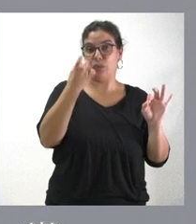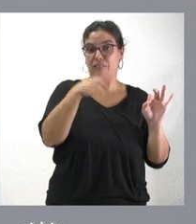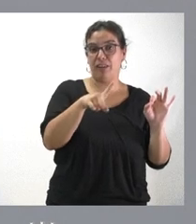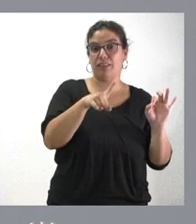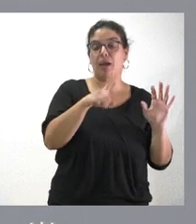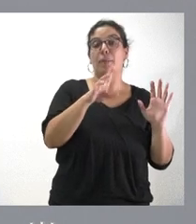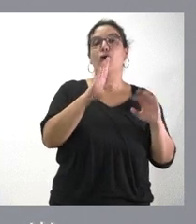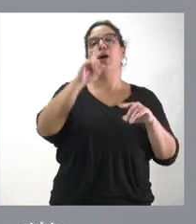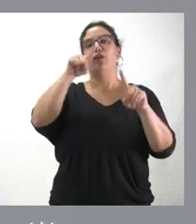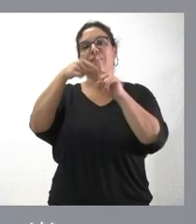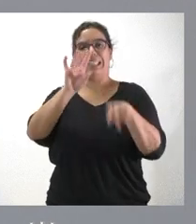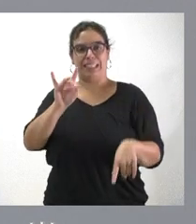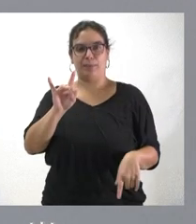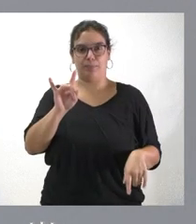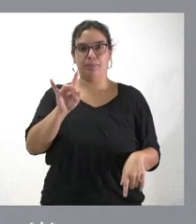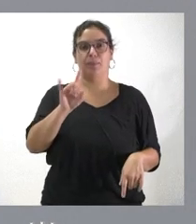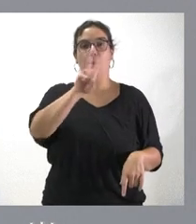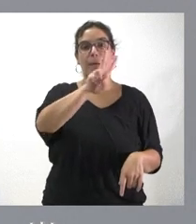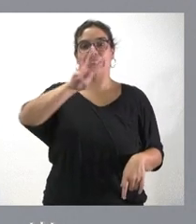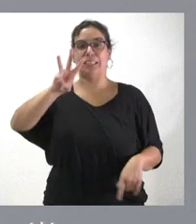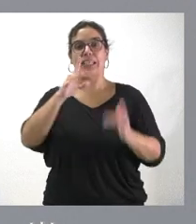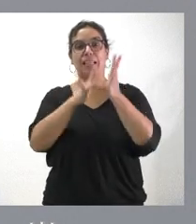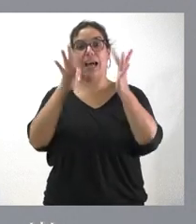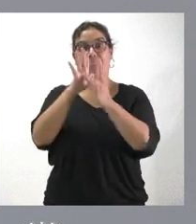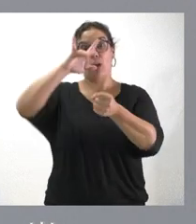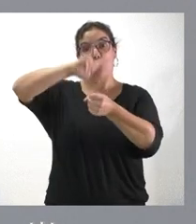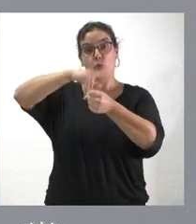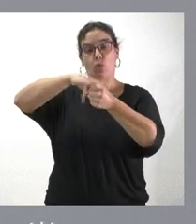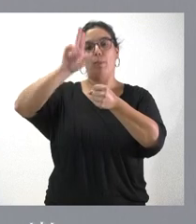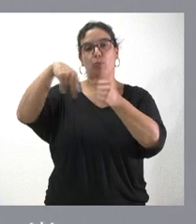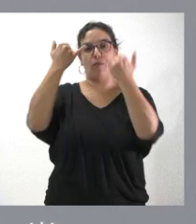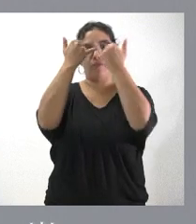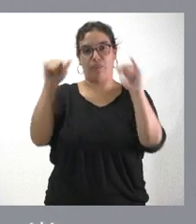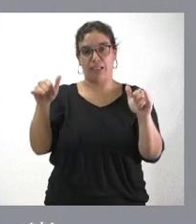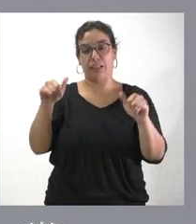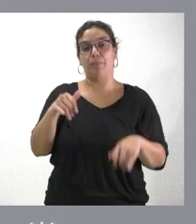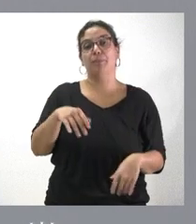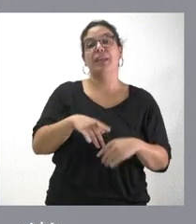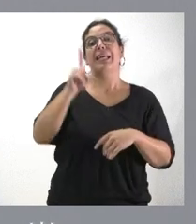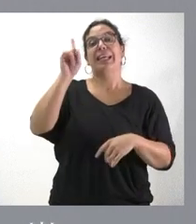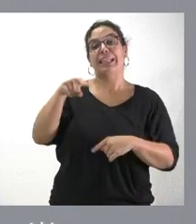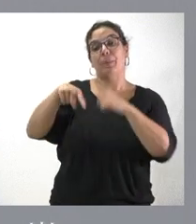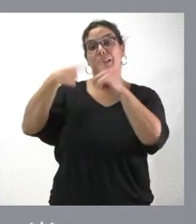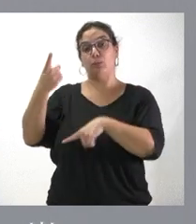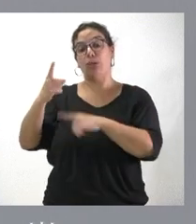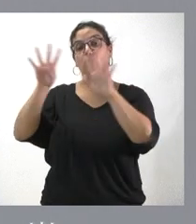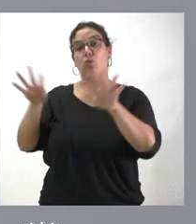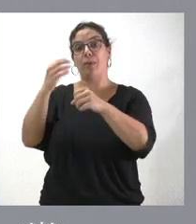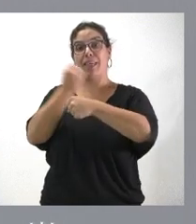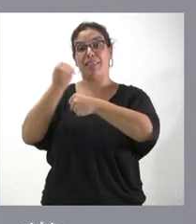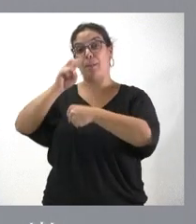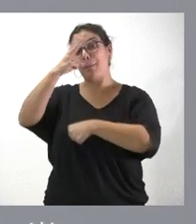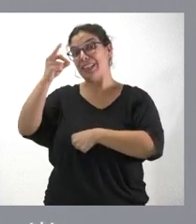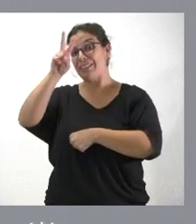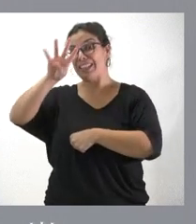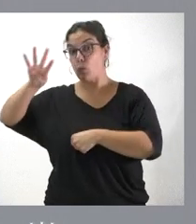pero sí lo será para el año 24, donde el 23 de abril será festivo y, asimismo, el 9 de diciembre también será festivo y se traslada